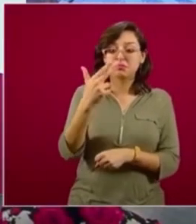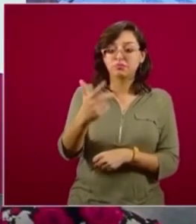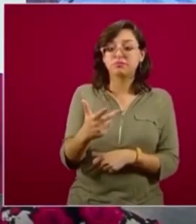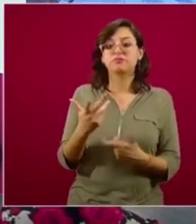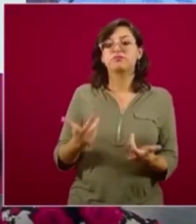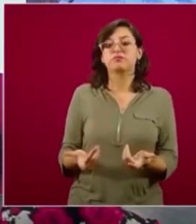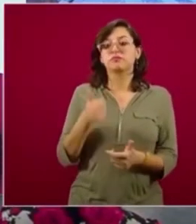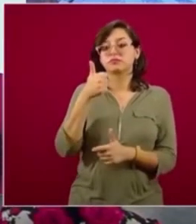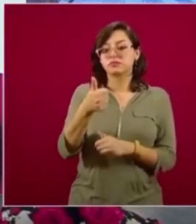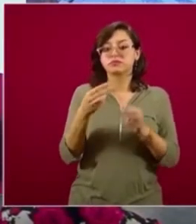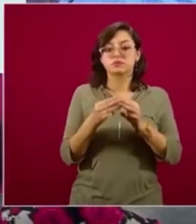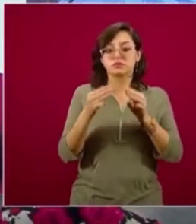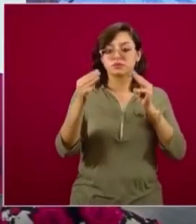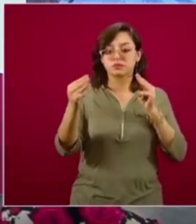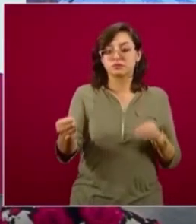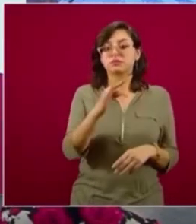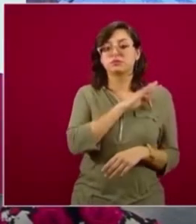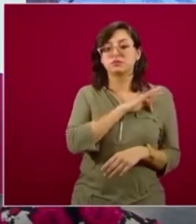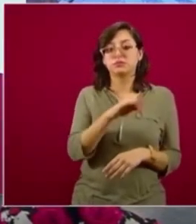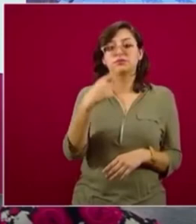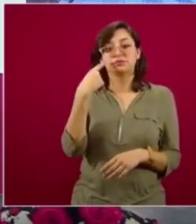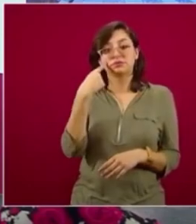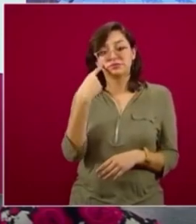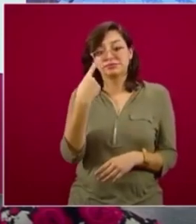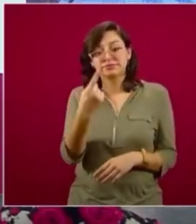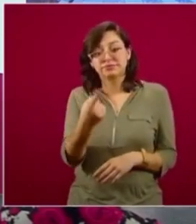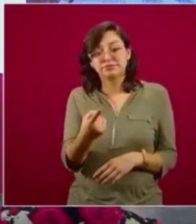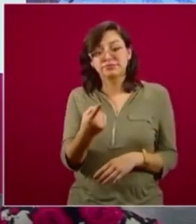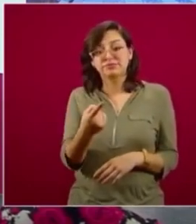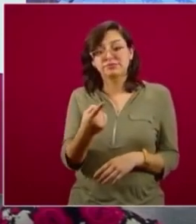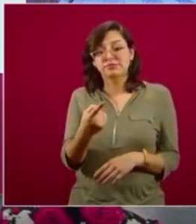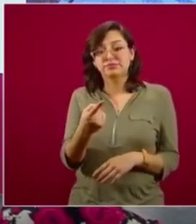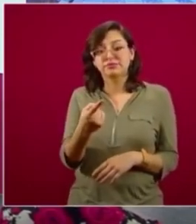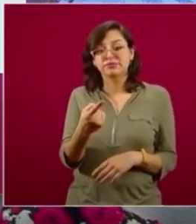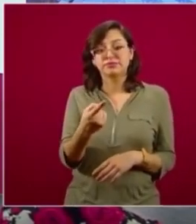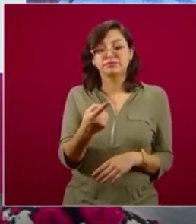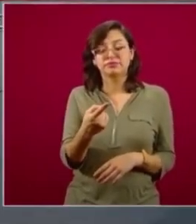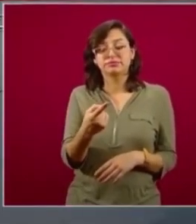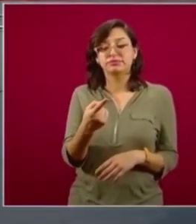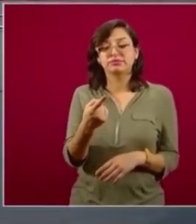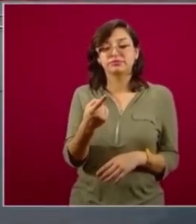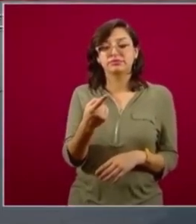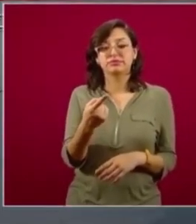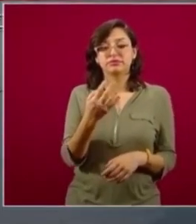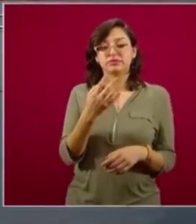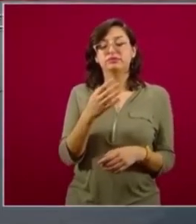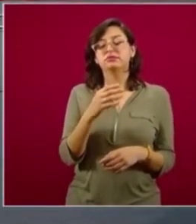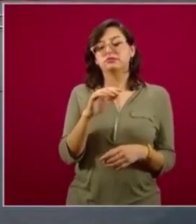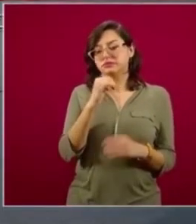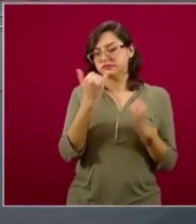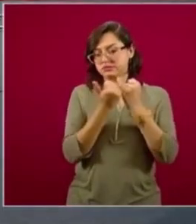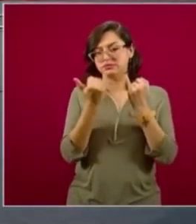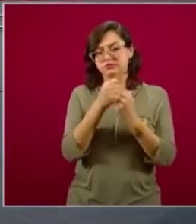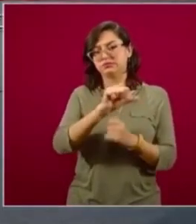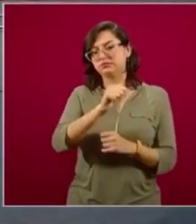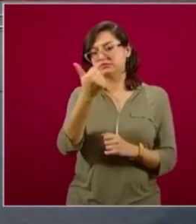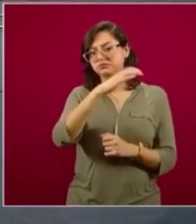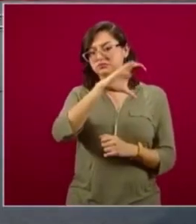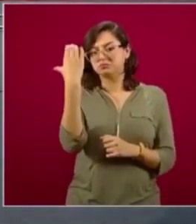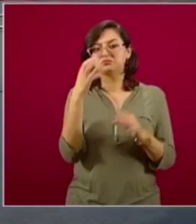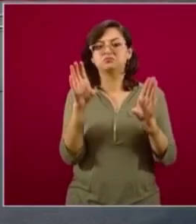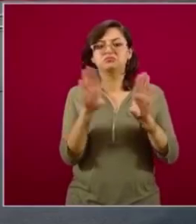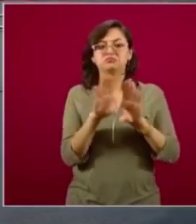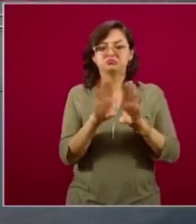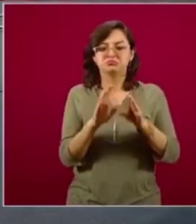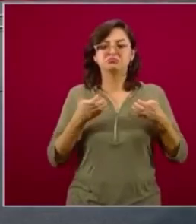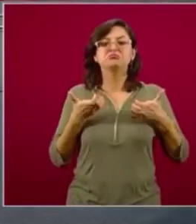metros y ustedes pueden apreciar en estas y algunas otras imágenes cómo quedaron ya finalmente